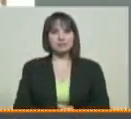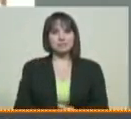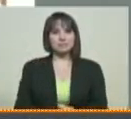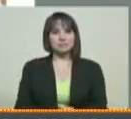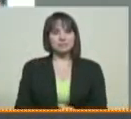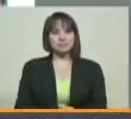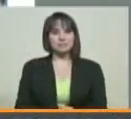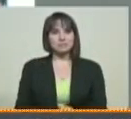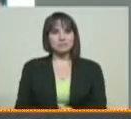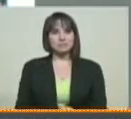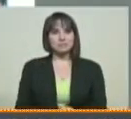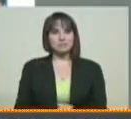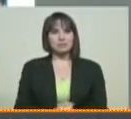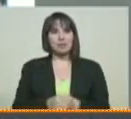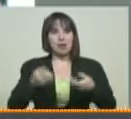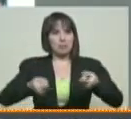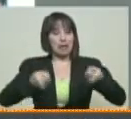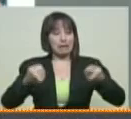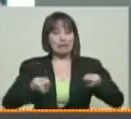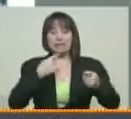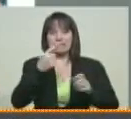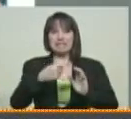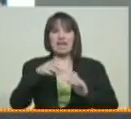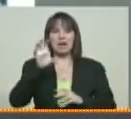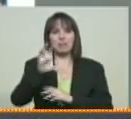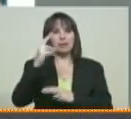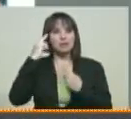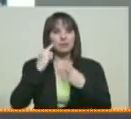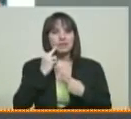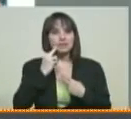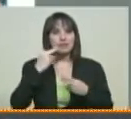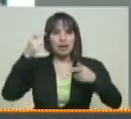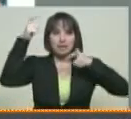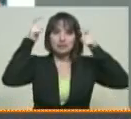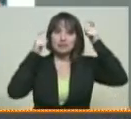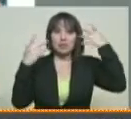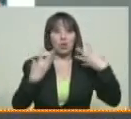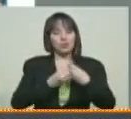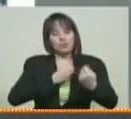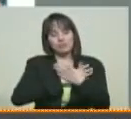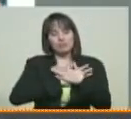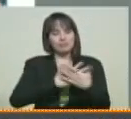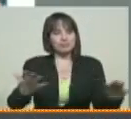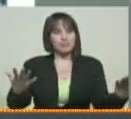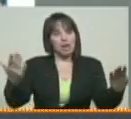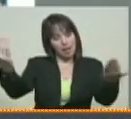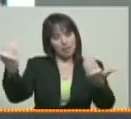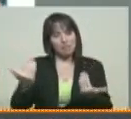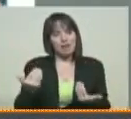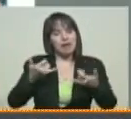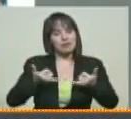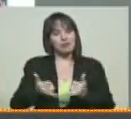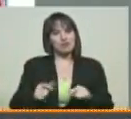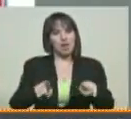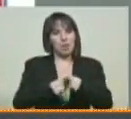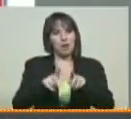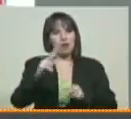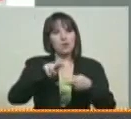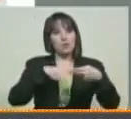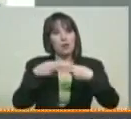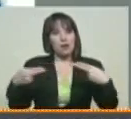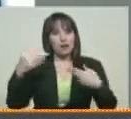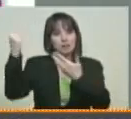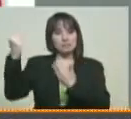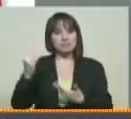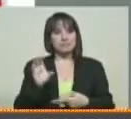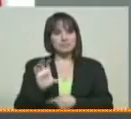La cuenta de Mercall publica, la patria de Bolívar y Chávez recibe con los brazos abiertos a sus hijos, numeral Plan Vuelta